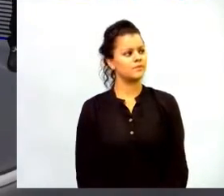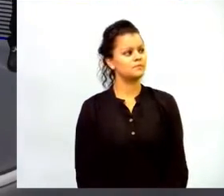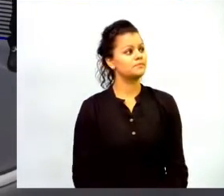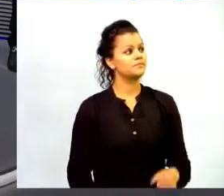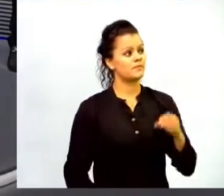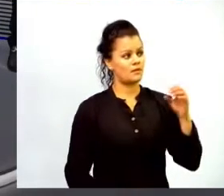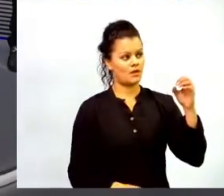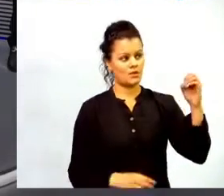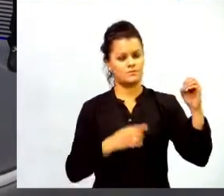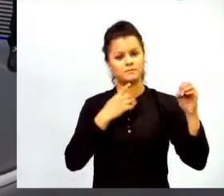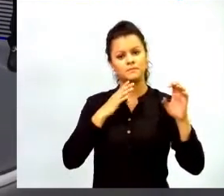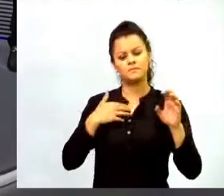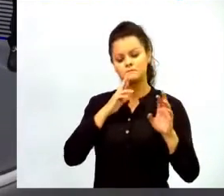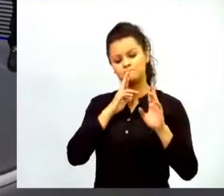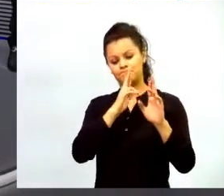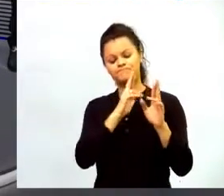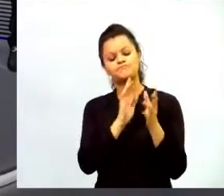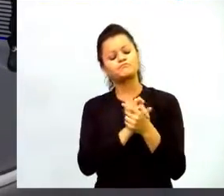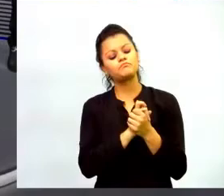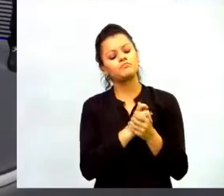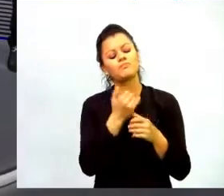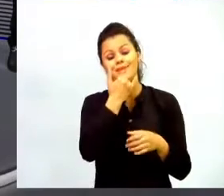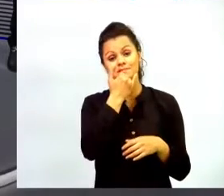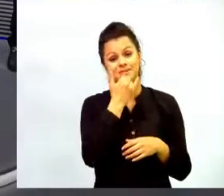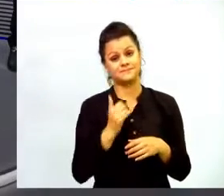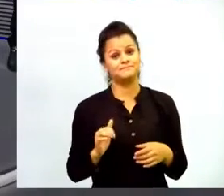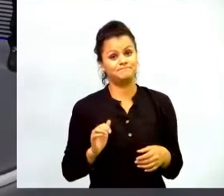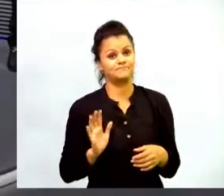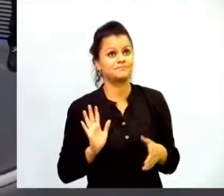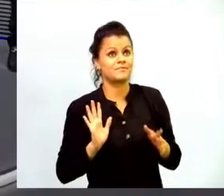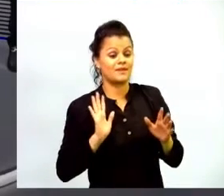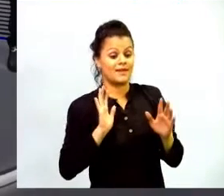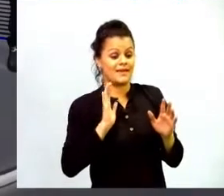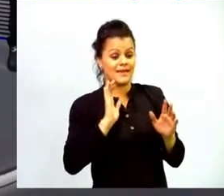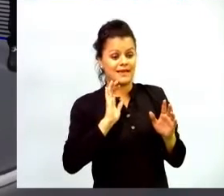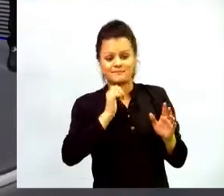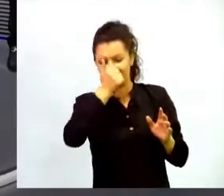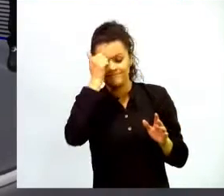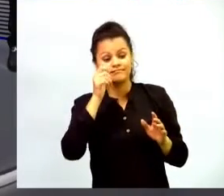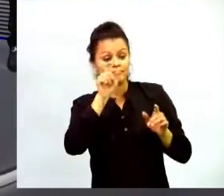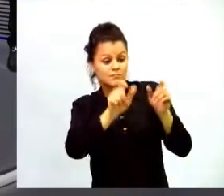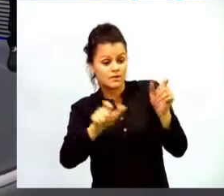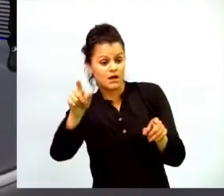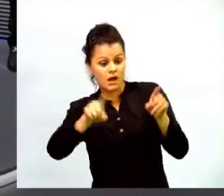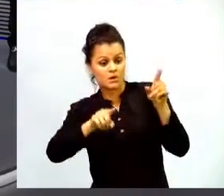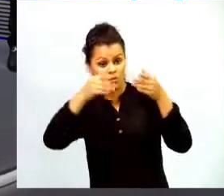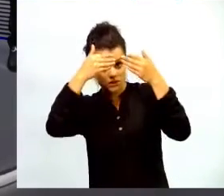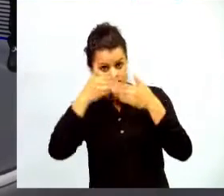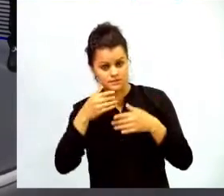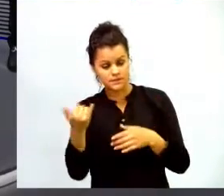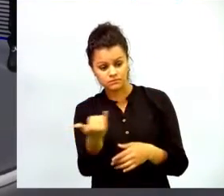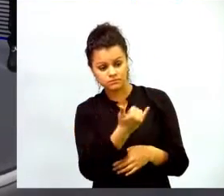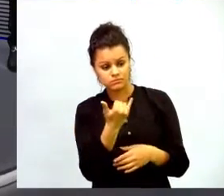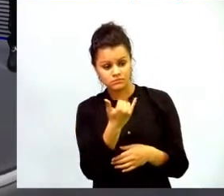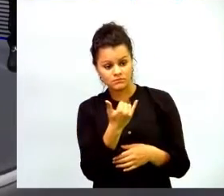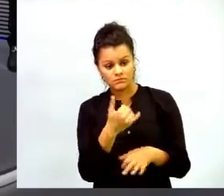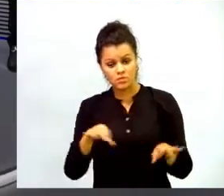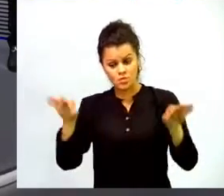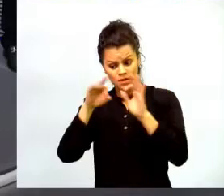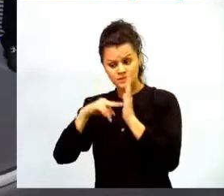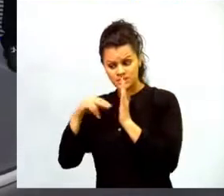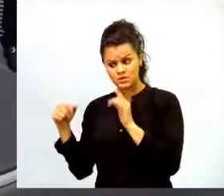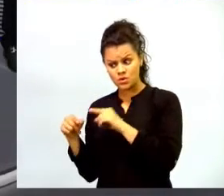entre las estrategias la clave para personas que tienen alguna discapacidad no está en la tecnología